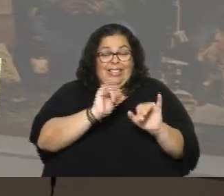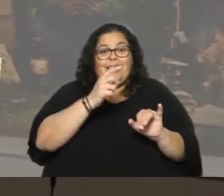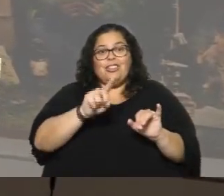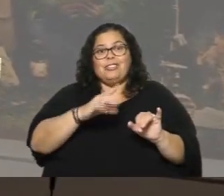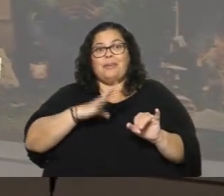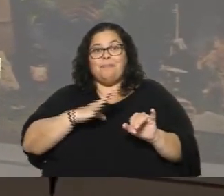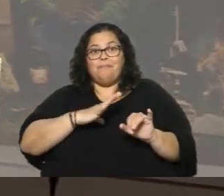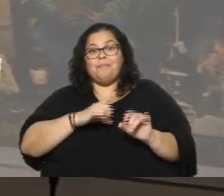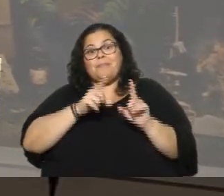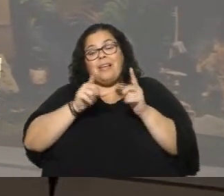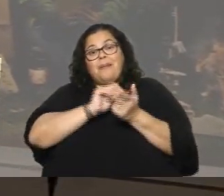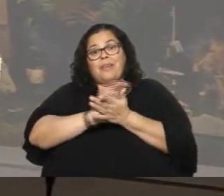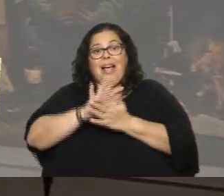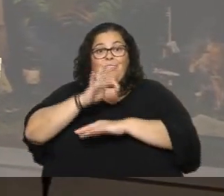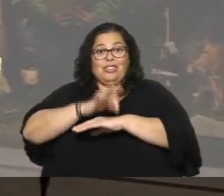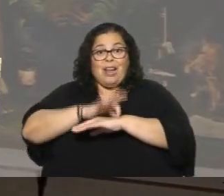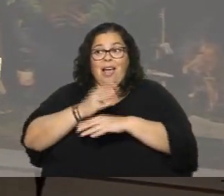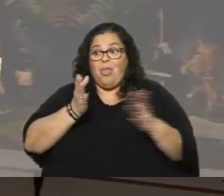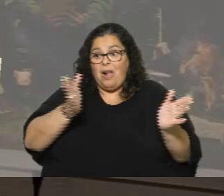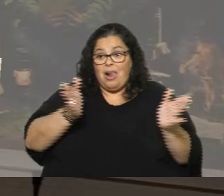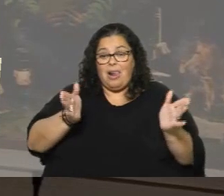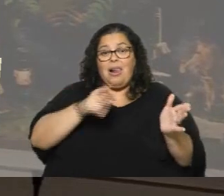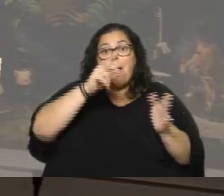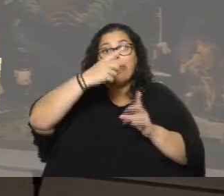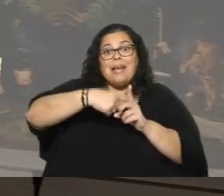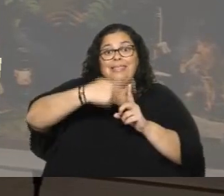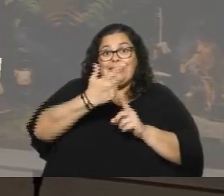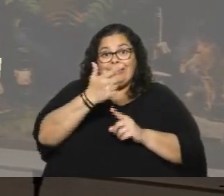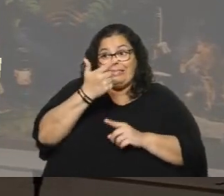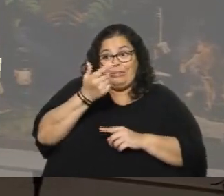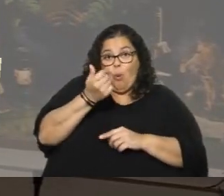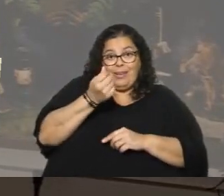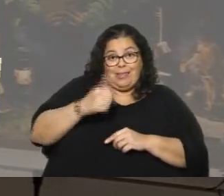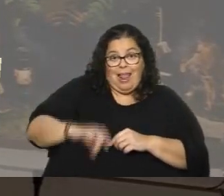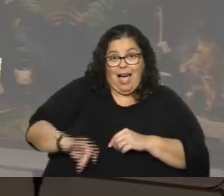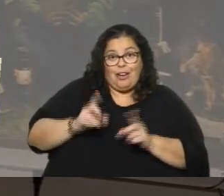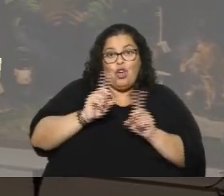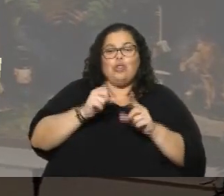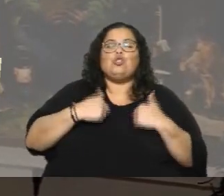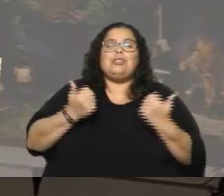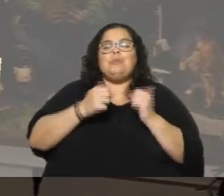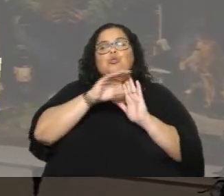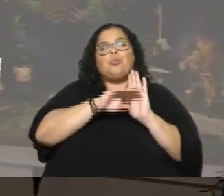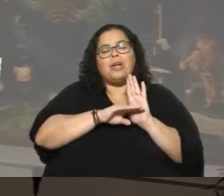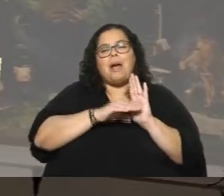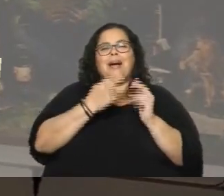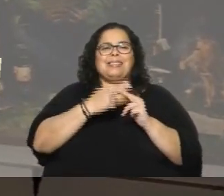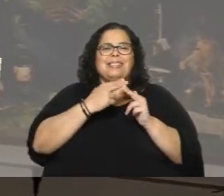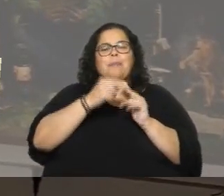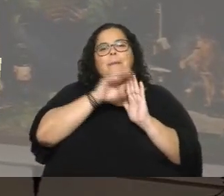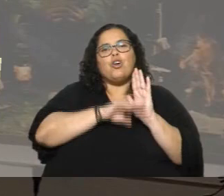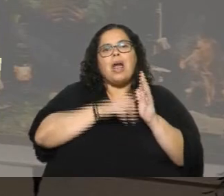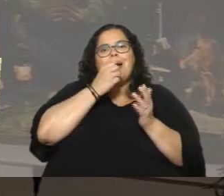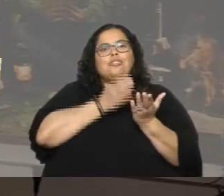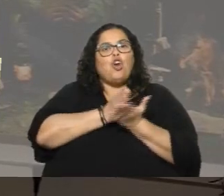doctorado. Entonces son meses que están sin salario potencialmente. Entonces hemos generado un programa que se llama Programa Solidario, que apunta